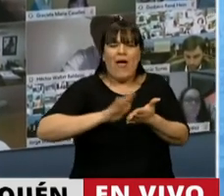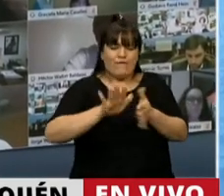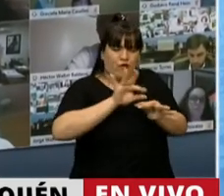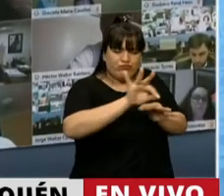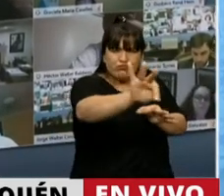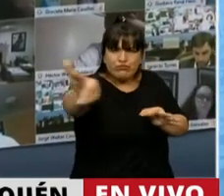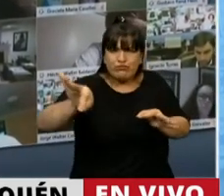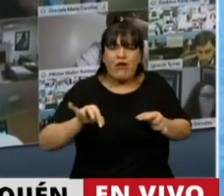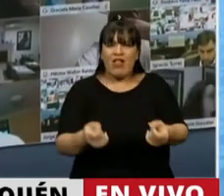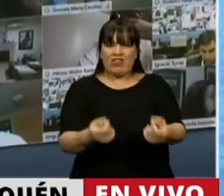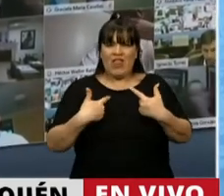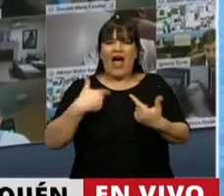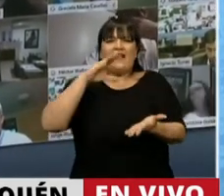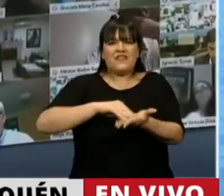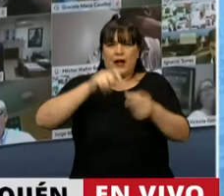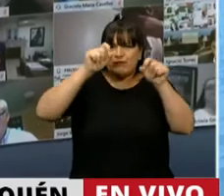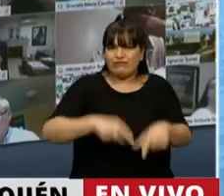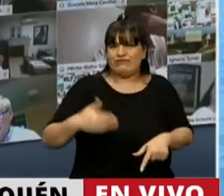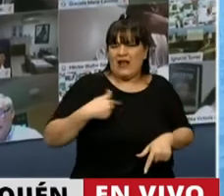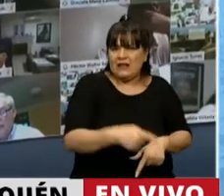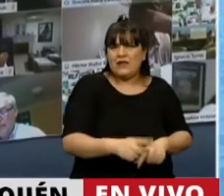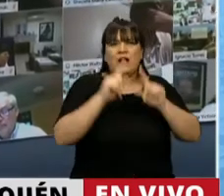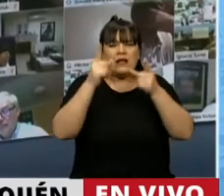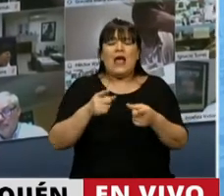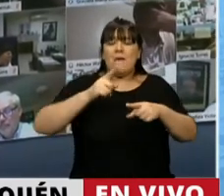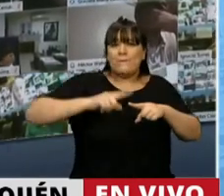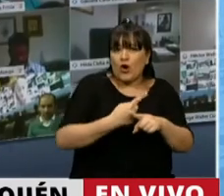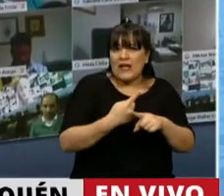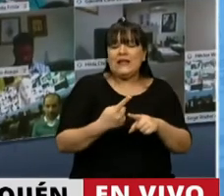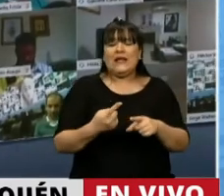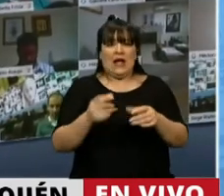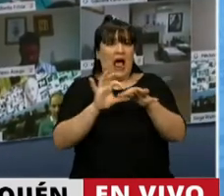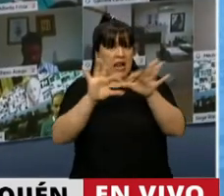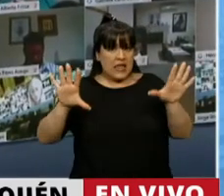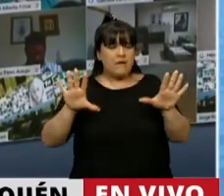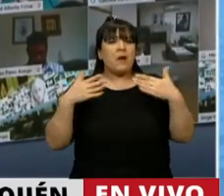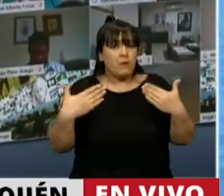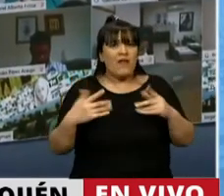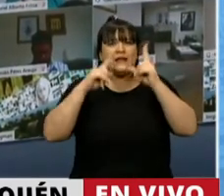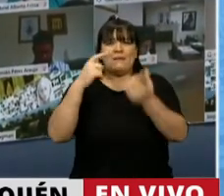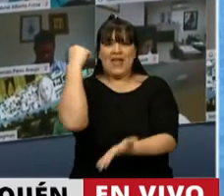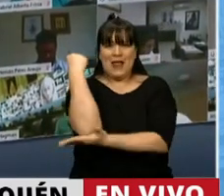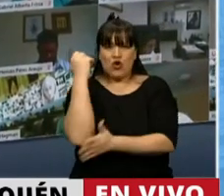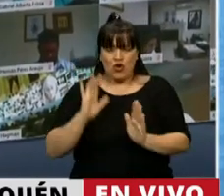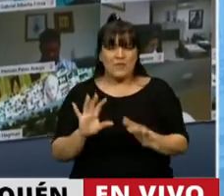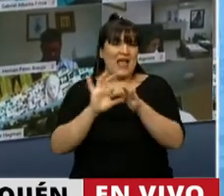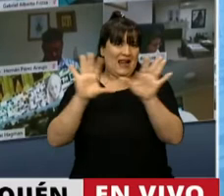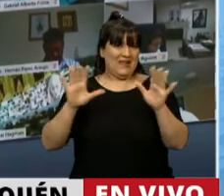a nuestra soberanía política, sino también a nuestra soberanía económica, porque en un marco de seguridad